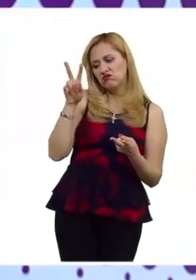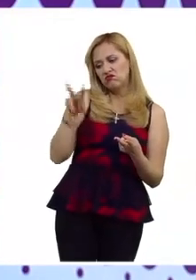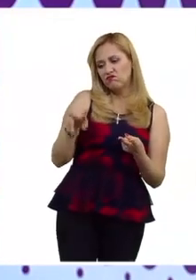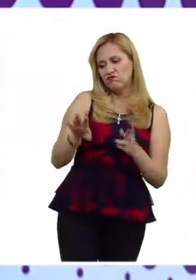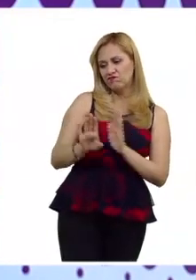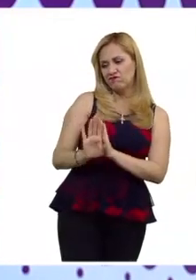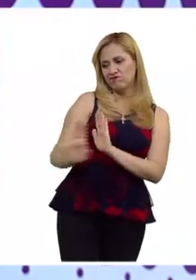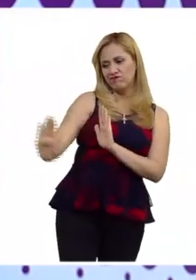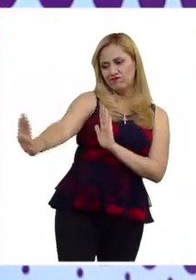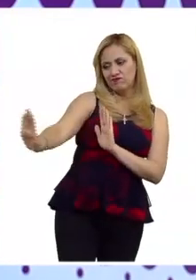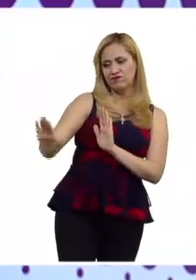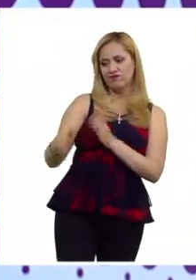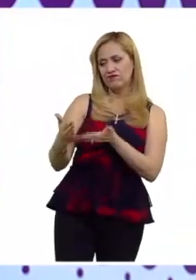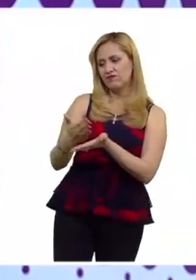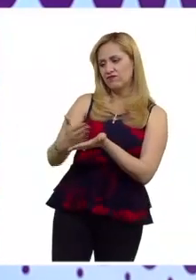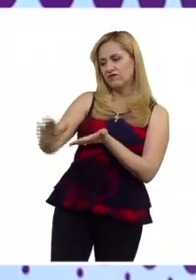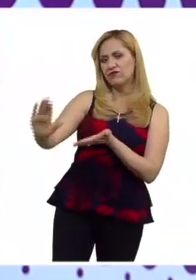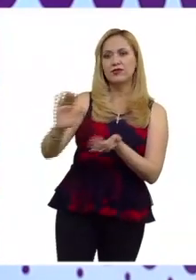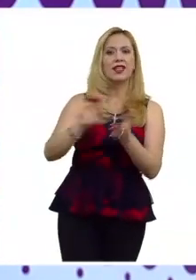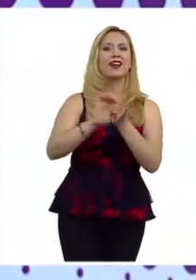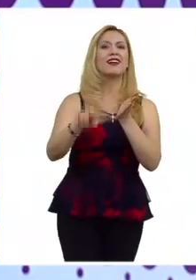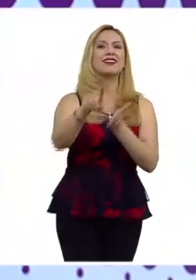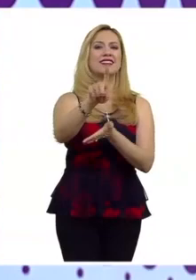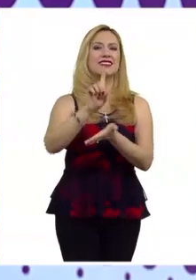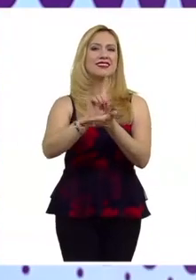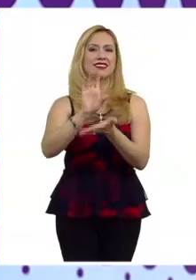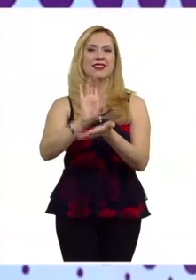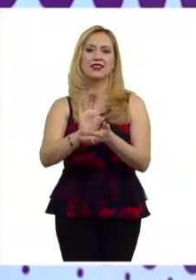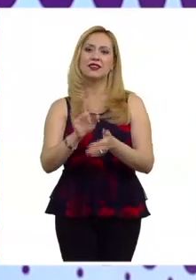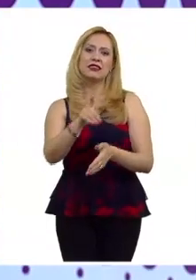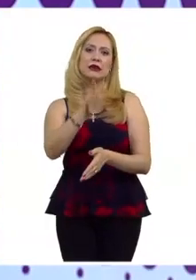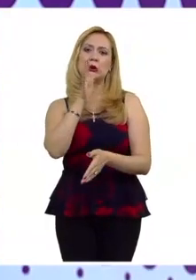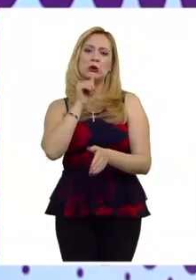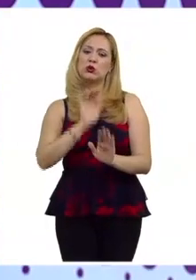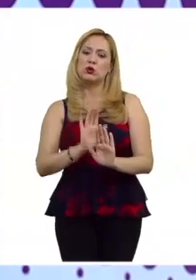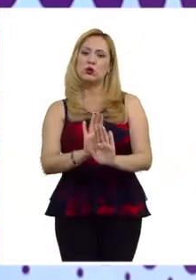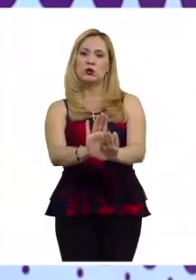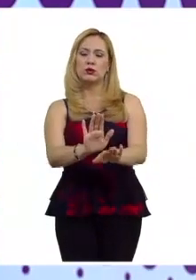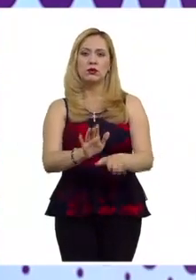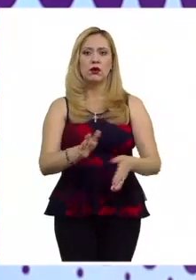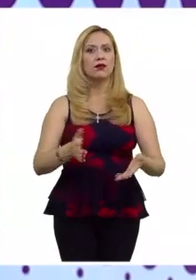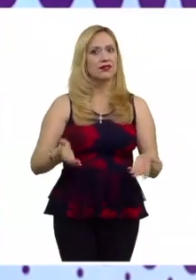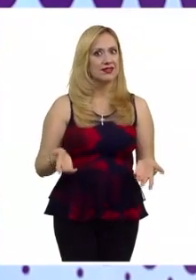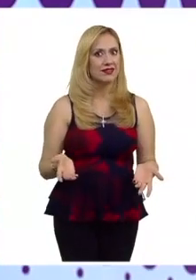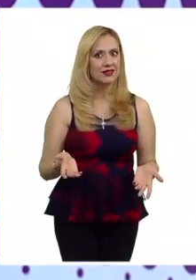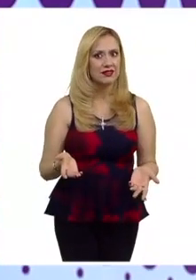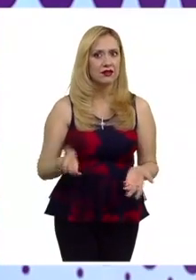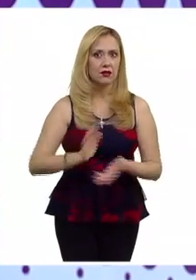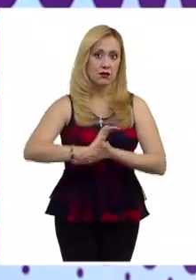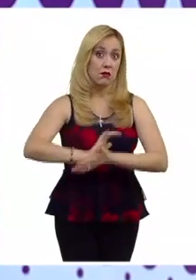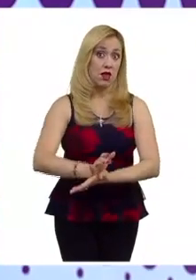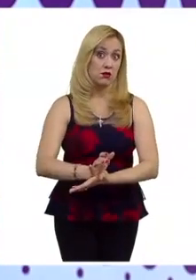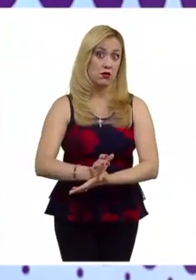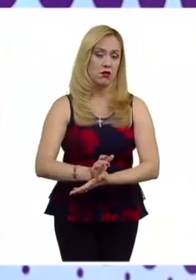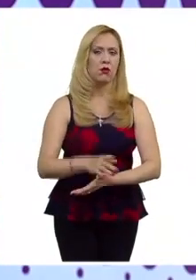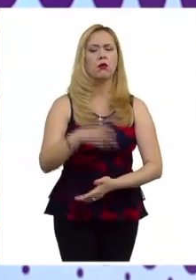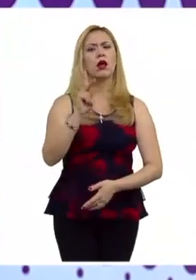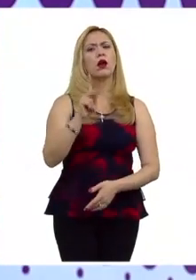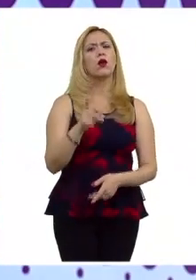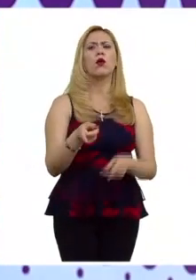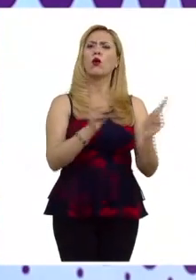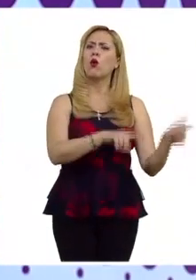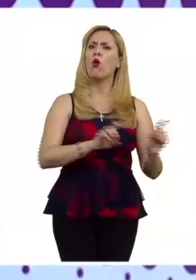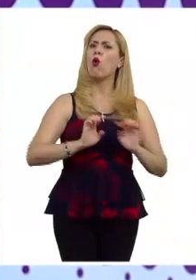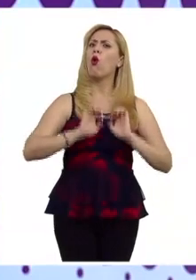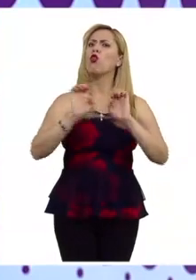que que discrimina a un grupo de personas pero ¿cuándo se podría convertir en un discurso de odio? pues cuando